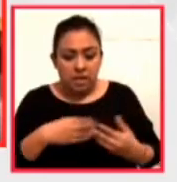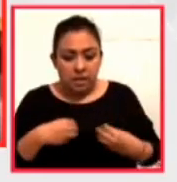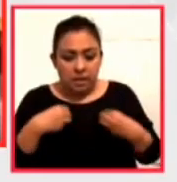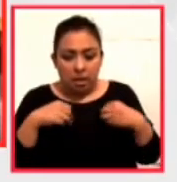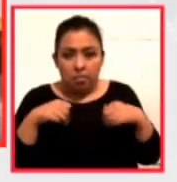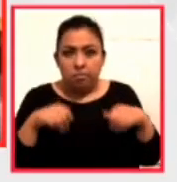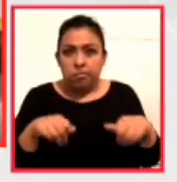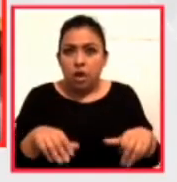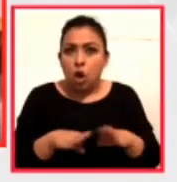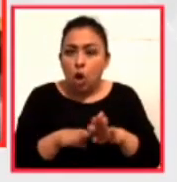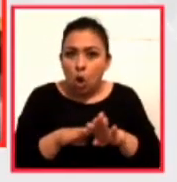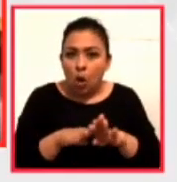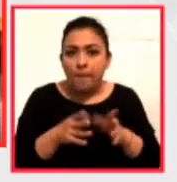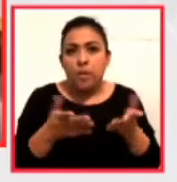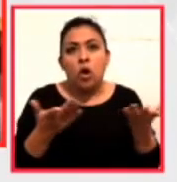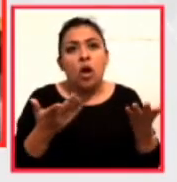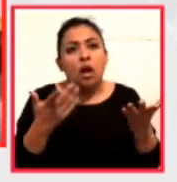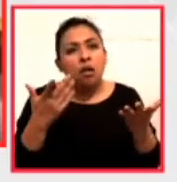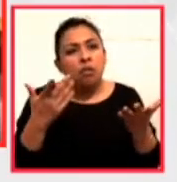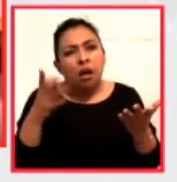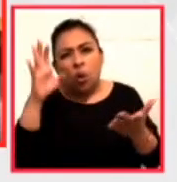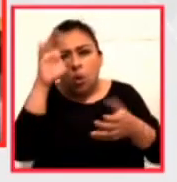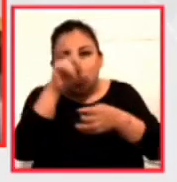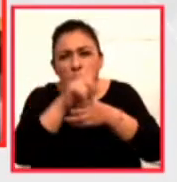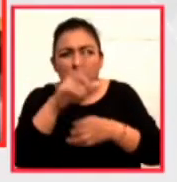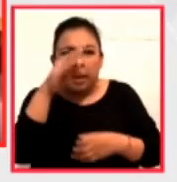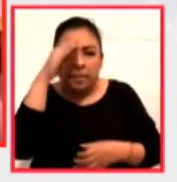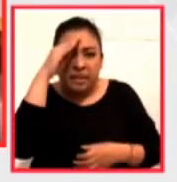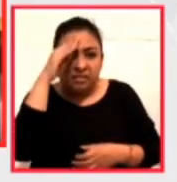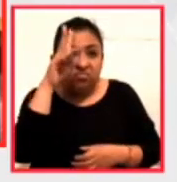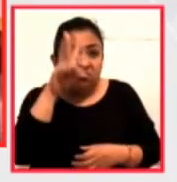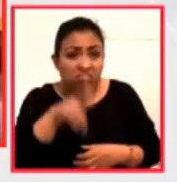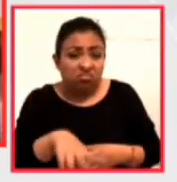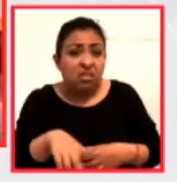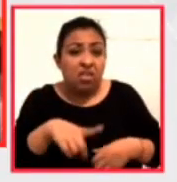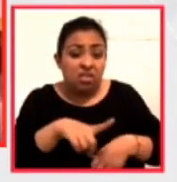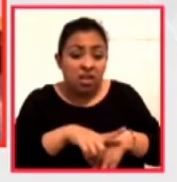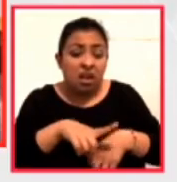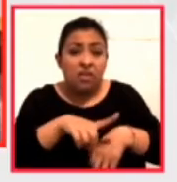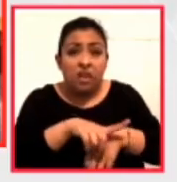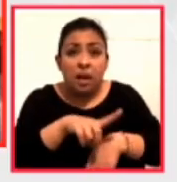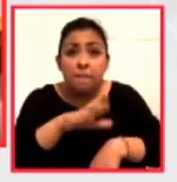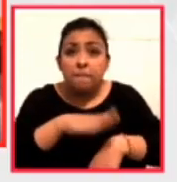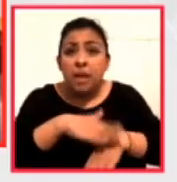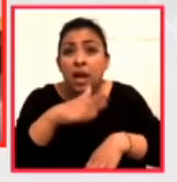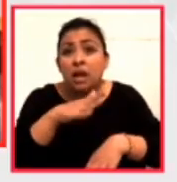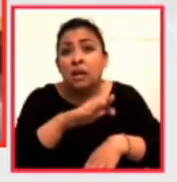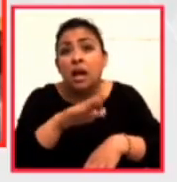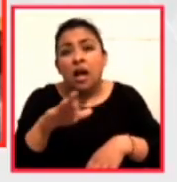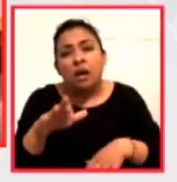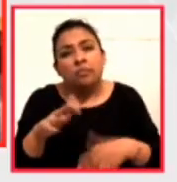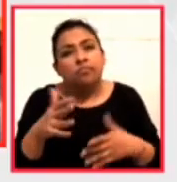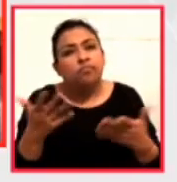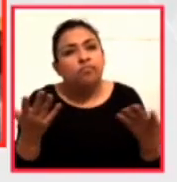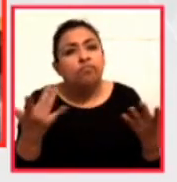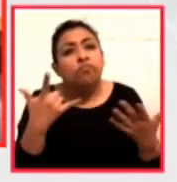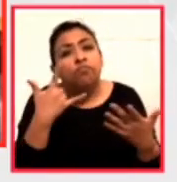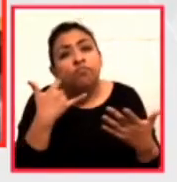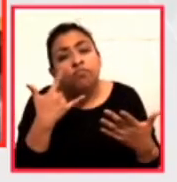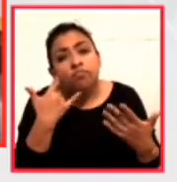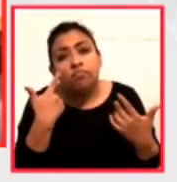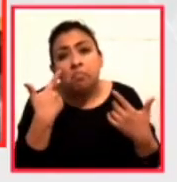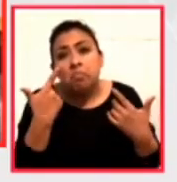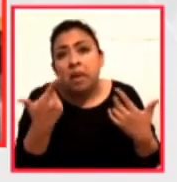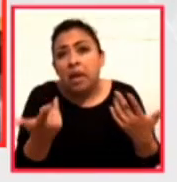la noción de una cultura que efectivamente cada día más está constituida por una contemplación de un